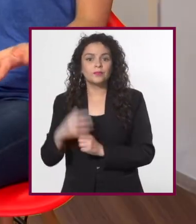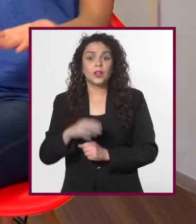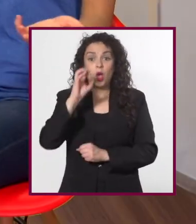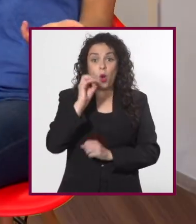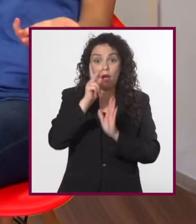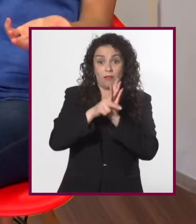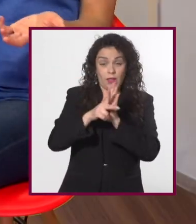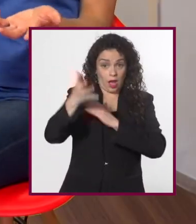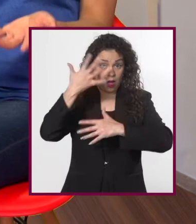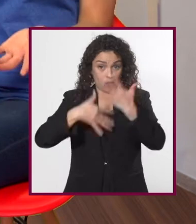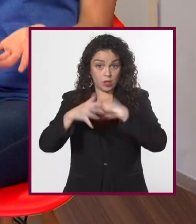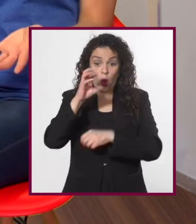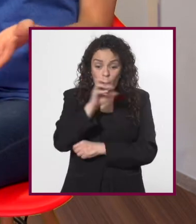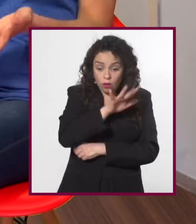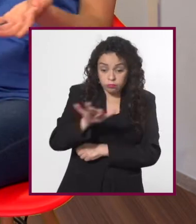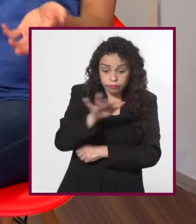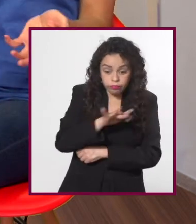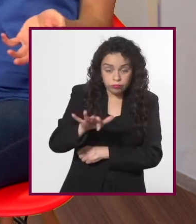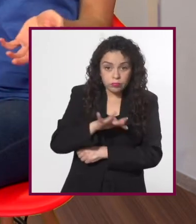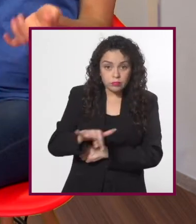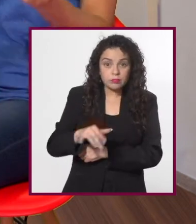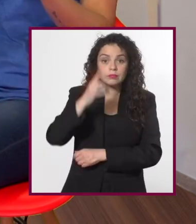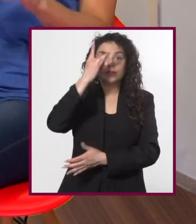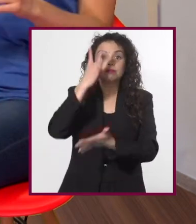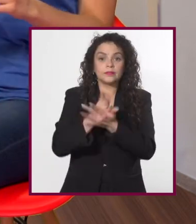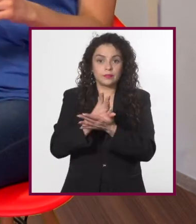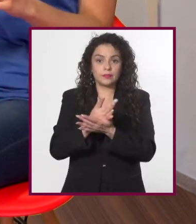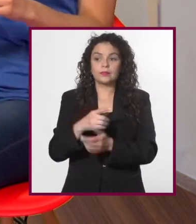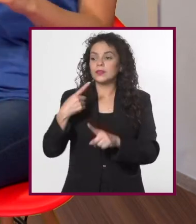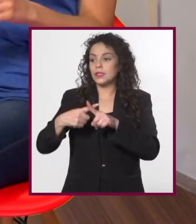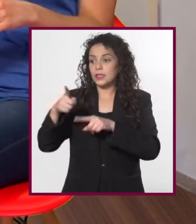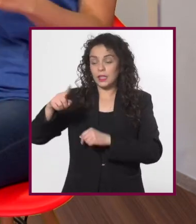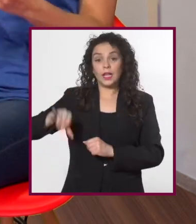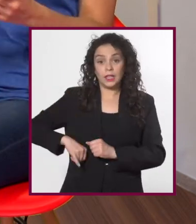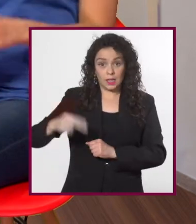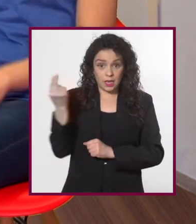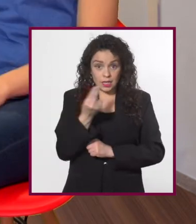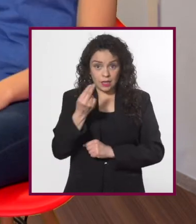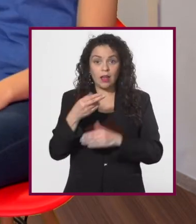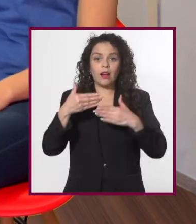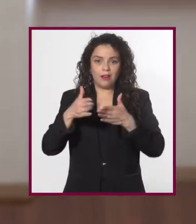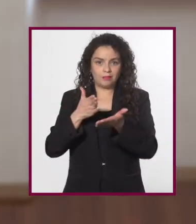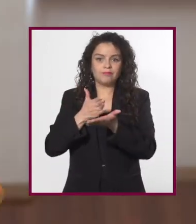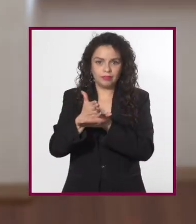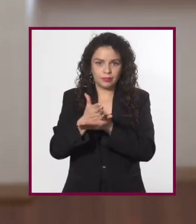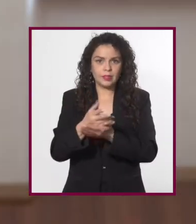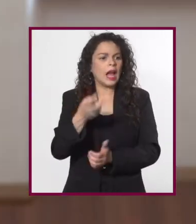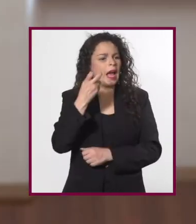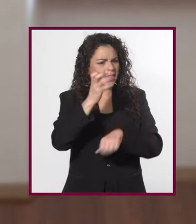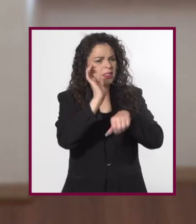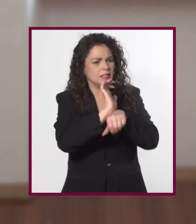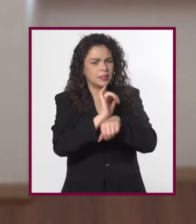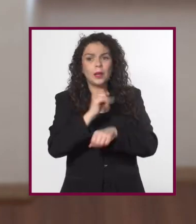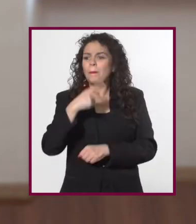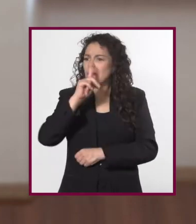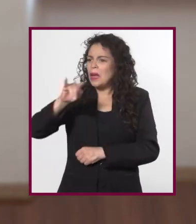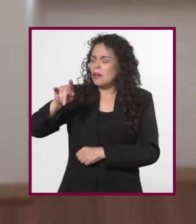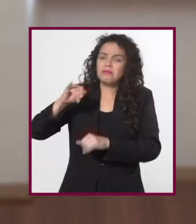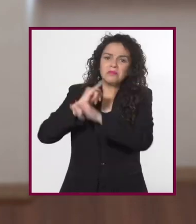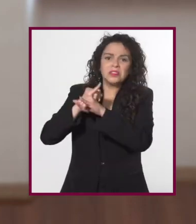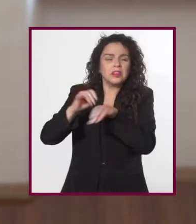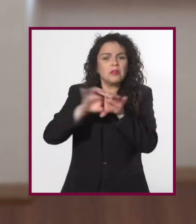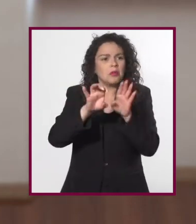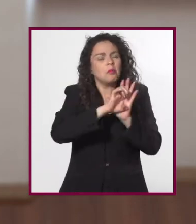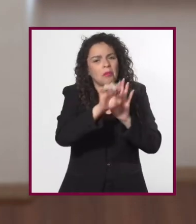O que los videos en lengua de señas o los subtítulos solo los ven quienes accedan a ellos. Eso es en el cine, pero en internet, por